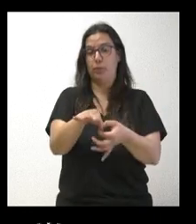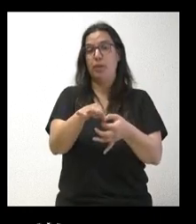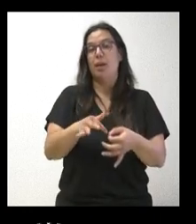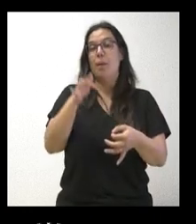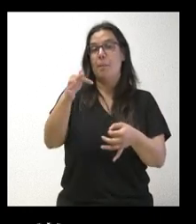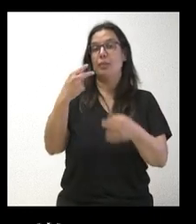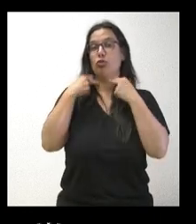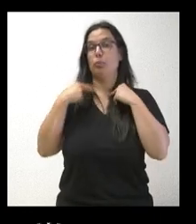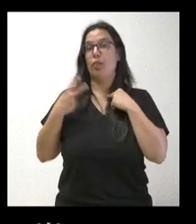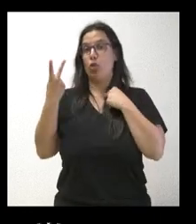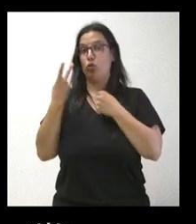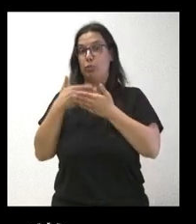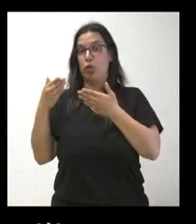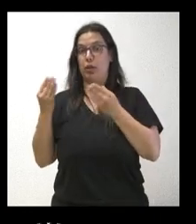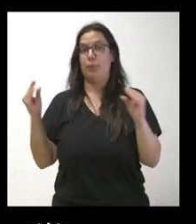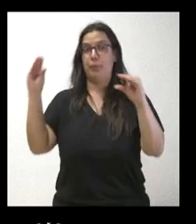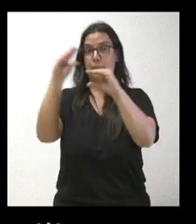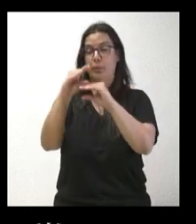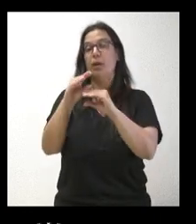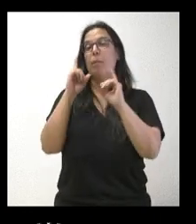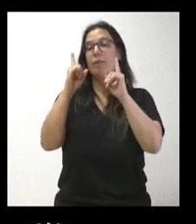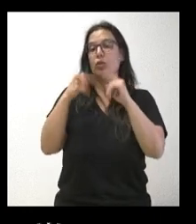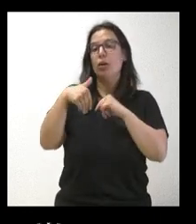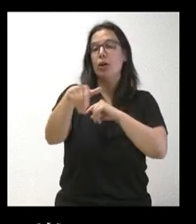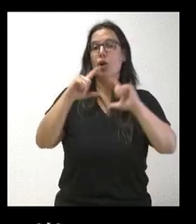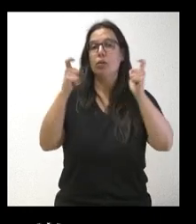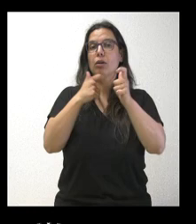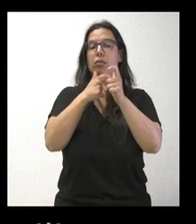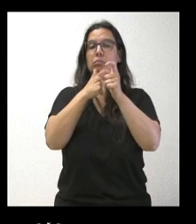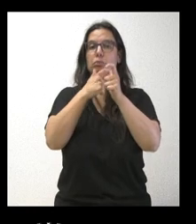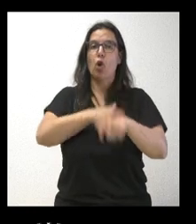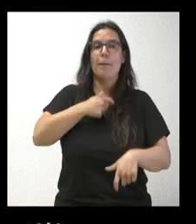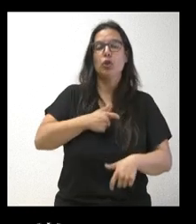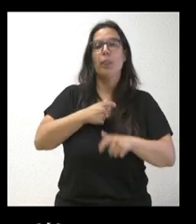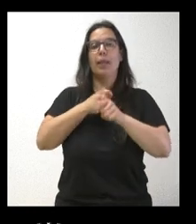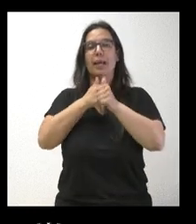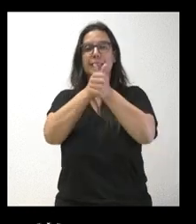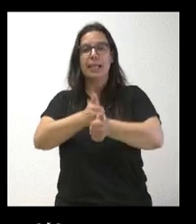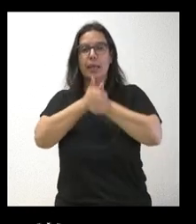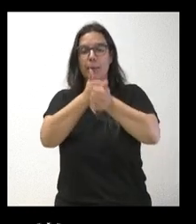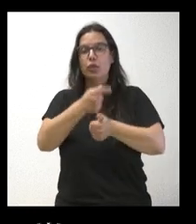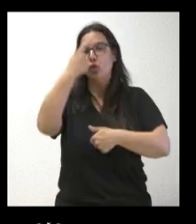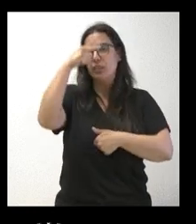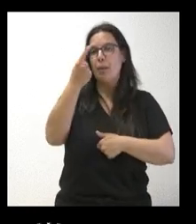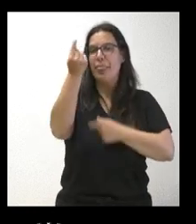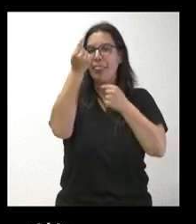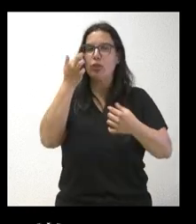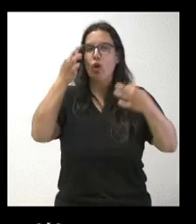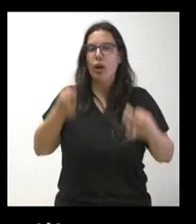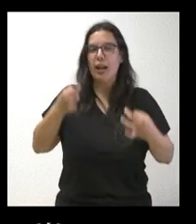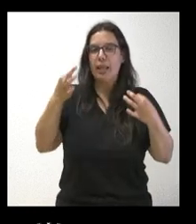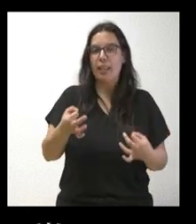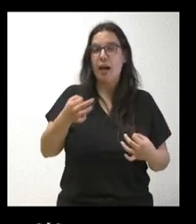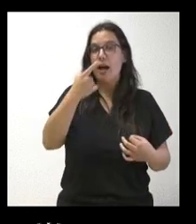dos de la diputación, ¿podría indicarnos cuándo está previsto que se reúna la comisión de seguimiento y si tiene cifras reales de la inversión, ejecución del año